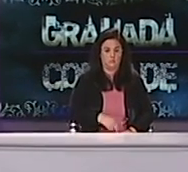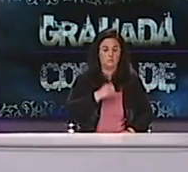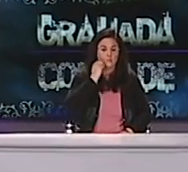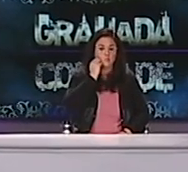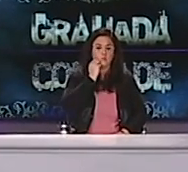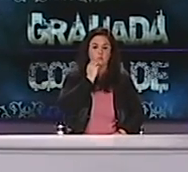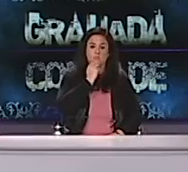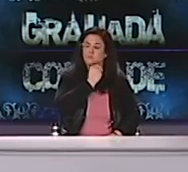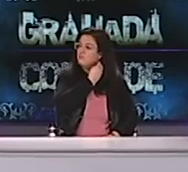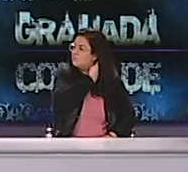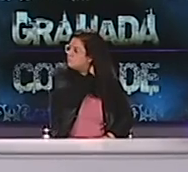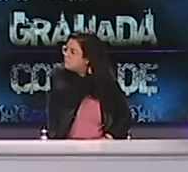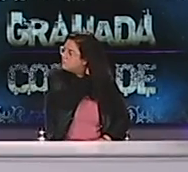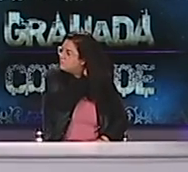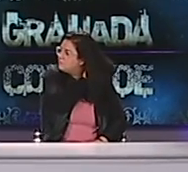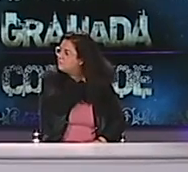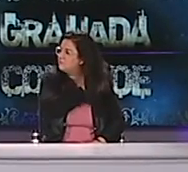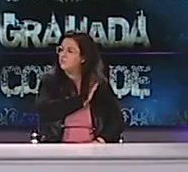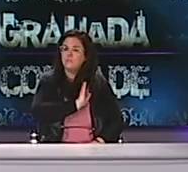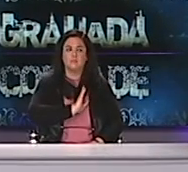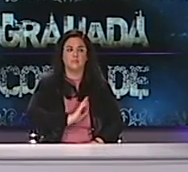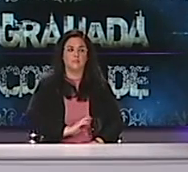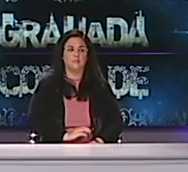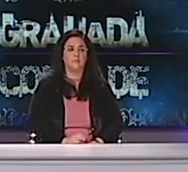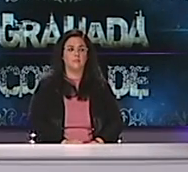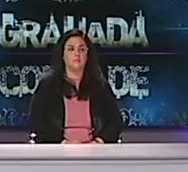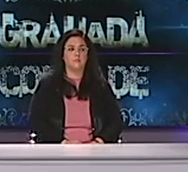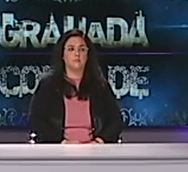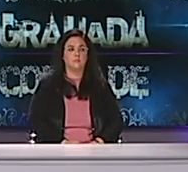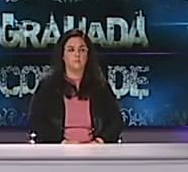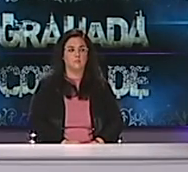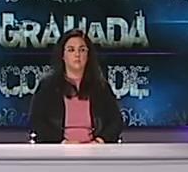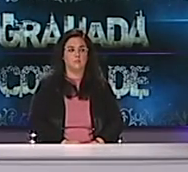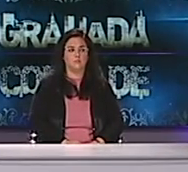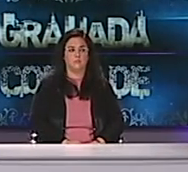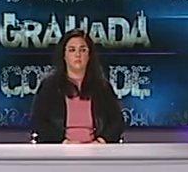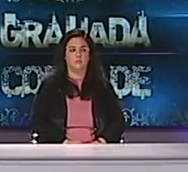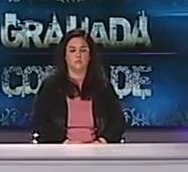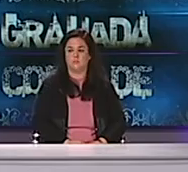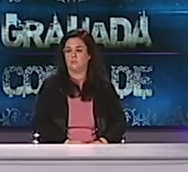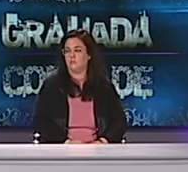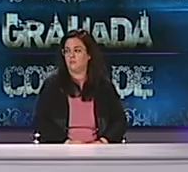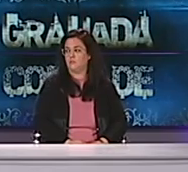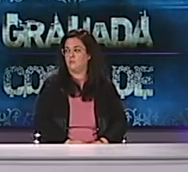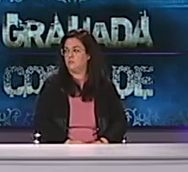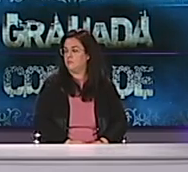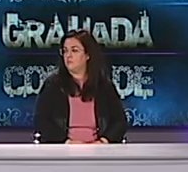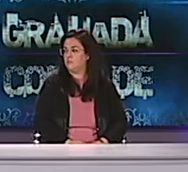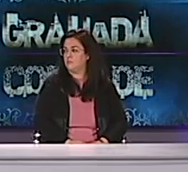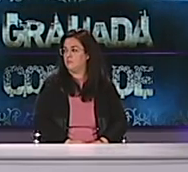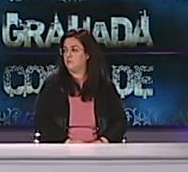pregunta retórica que decíamos antes acerca de del pregonero y esas reflexiones que hacíamos